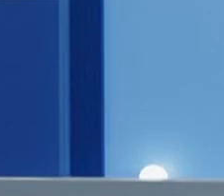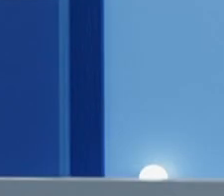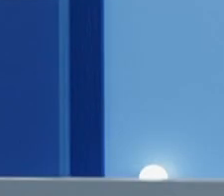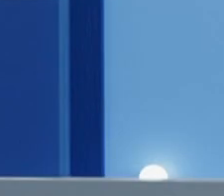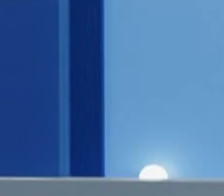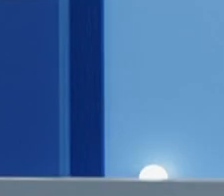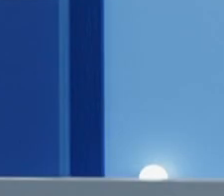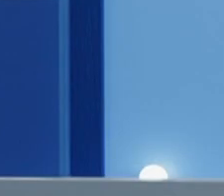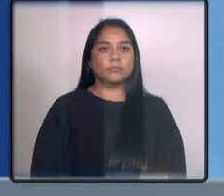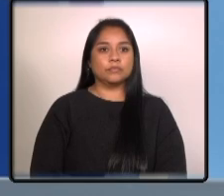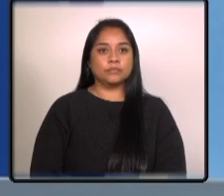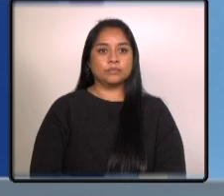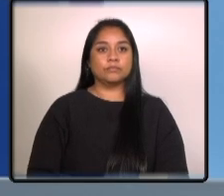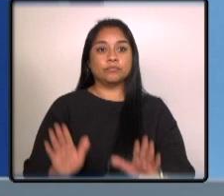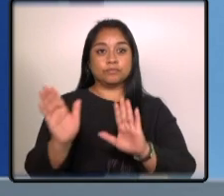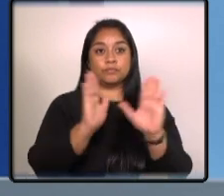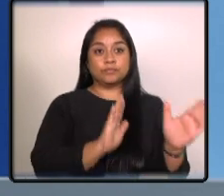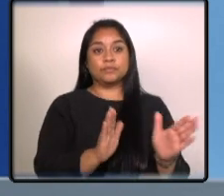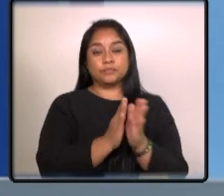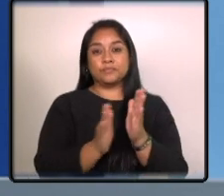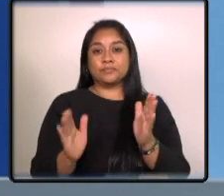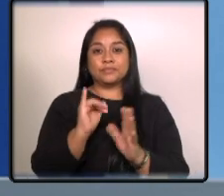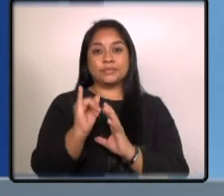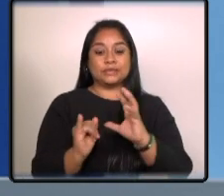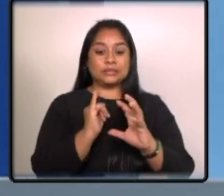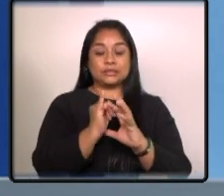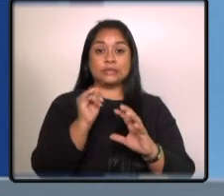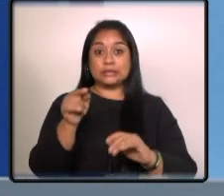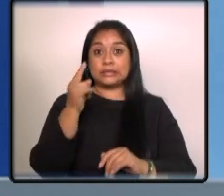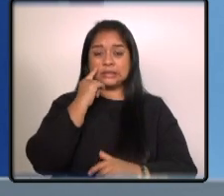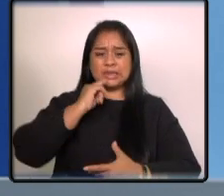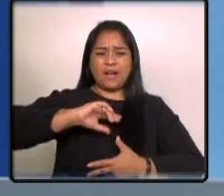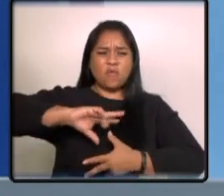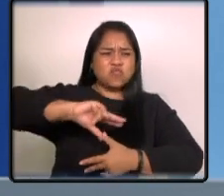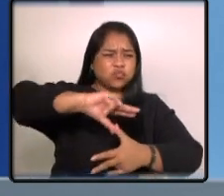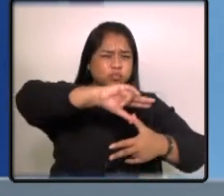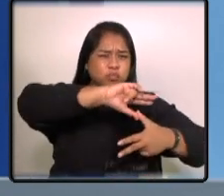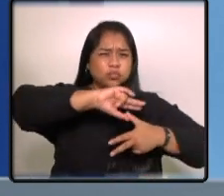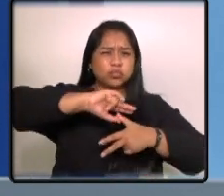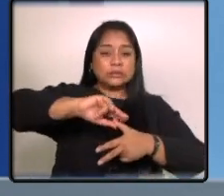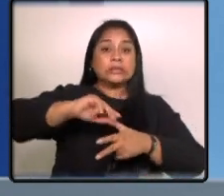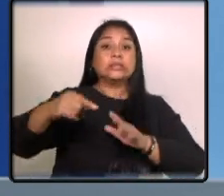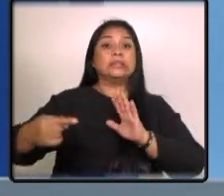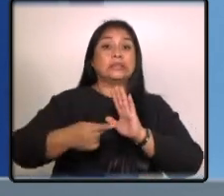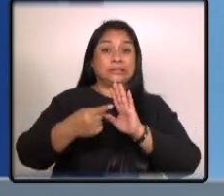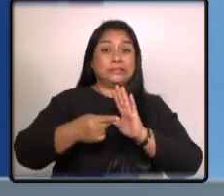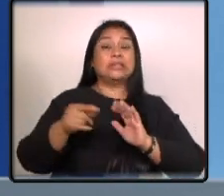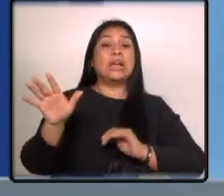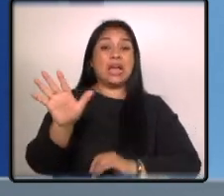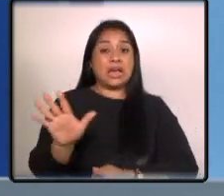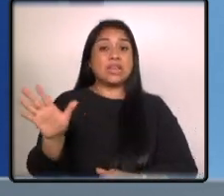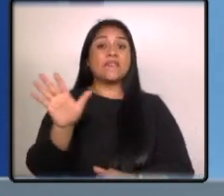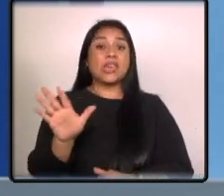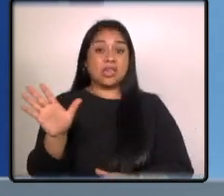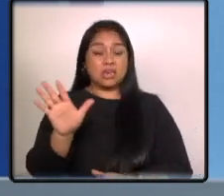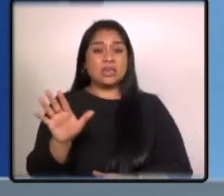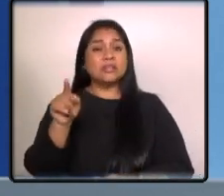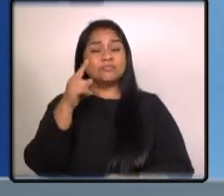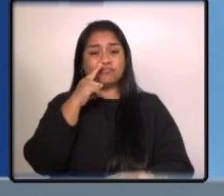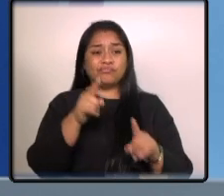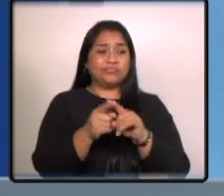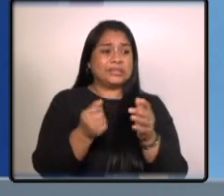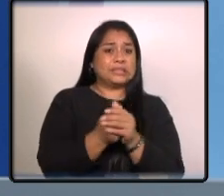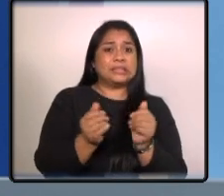y en el plano internacional el huracán beril es una amenaza para el caribe y motivo de preocupación científica